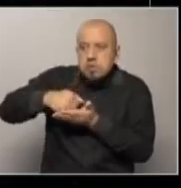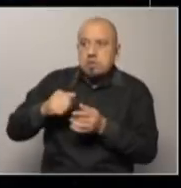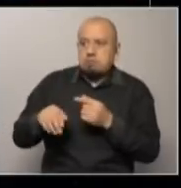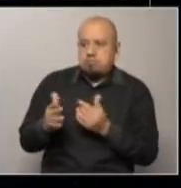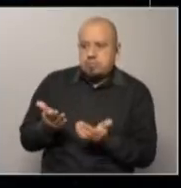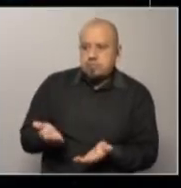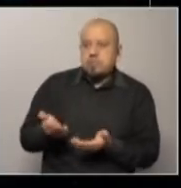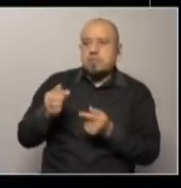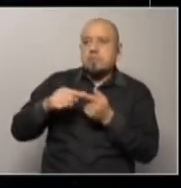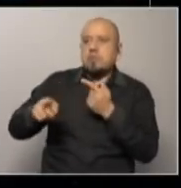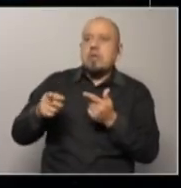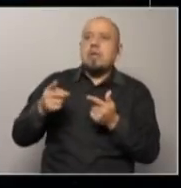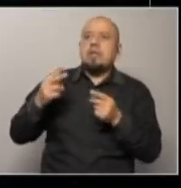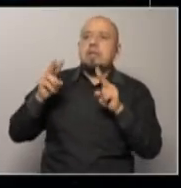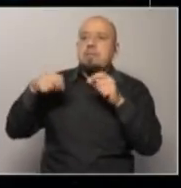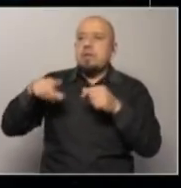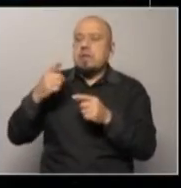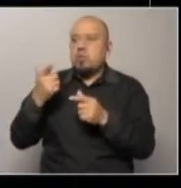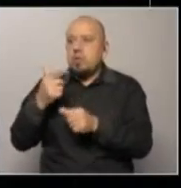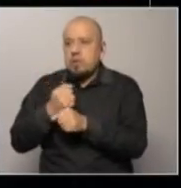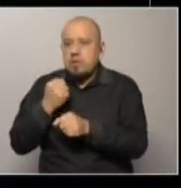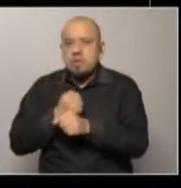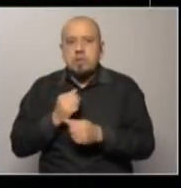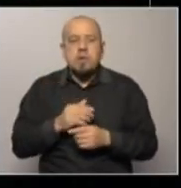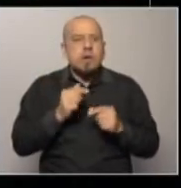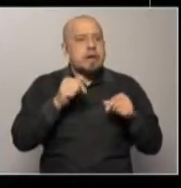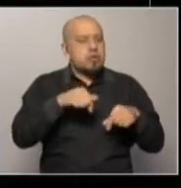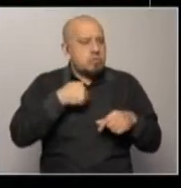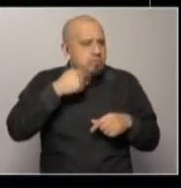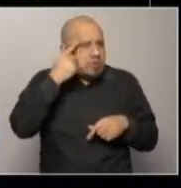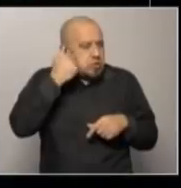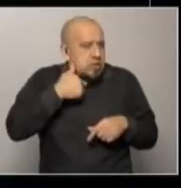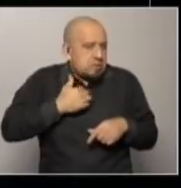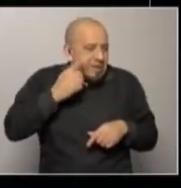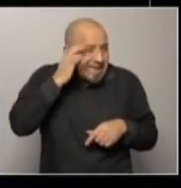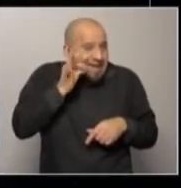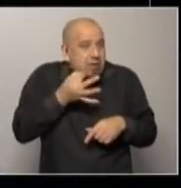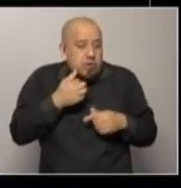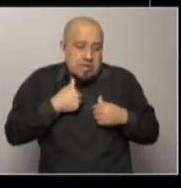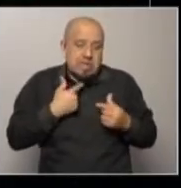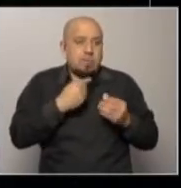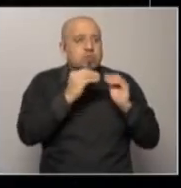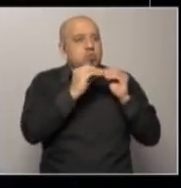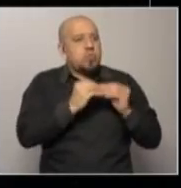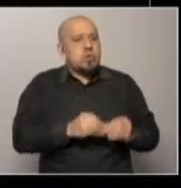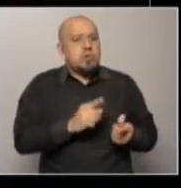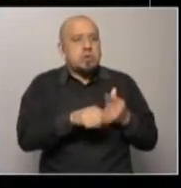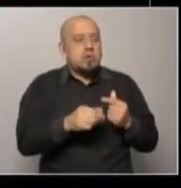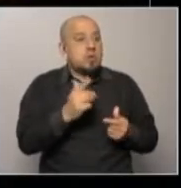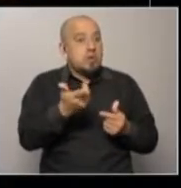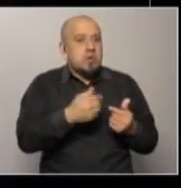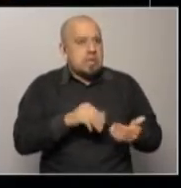van a tener que hablar de la cuestión del desempleo. Mirá, este presupuesto, para mi gusto, tiene dos restricciones grandes. Una es las